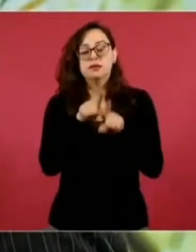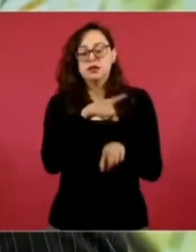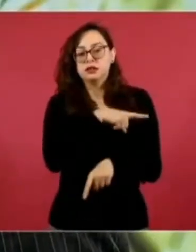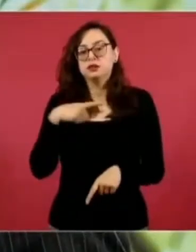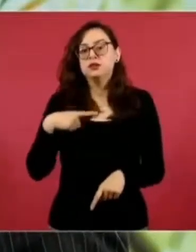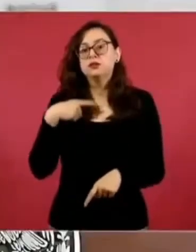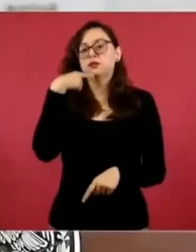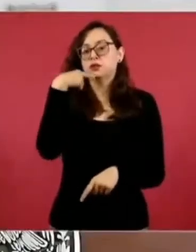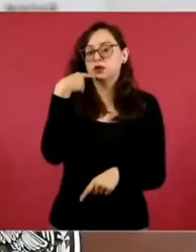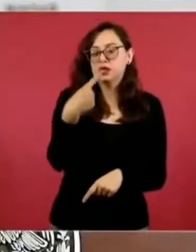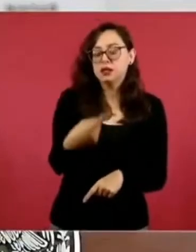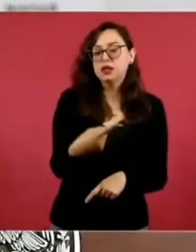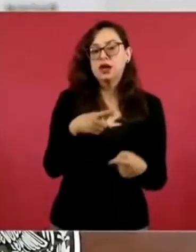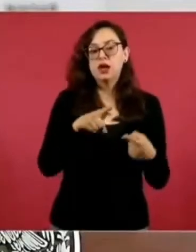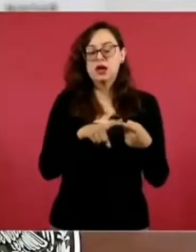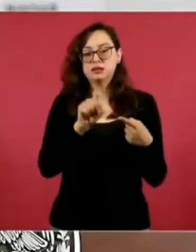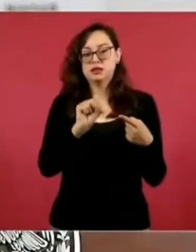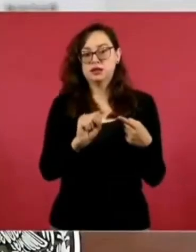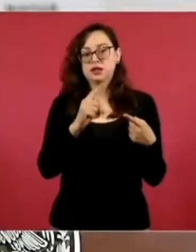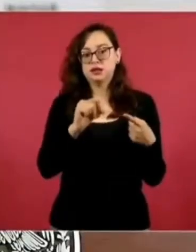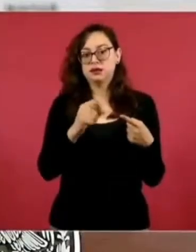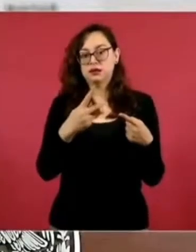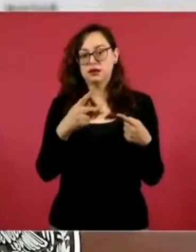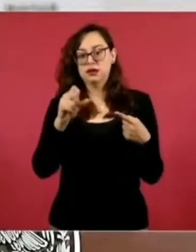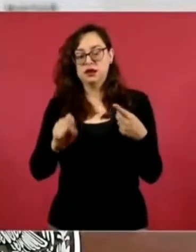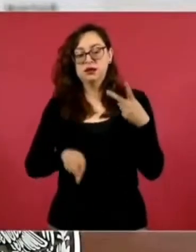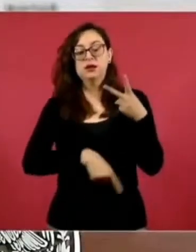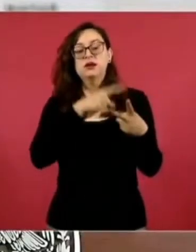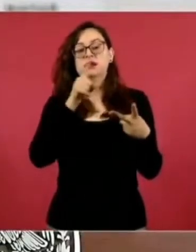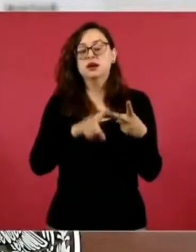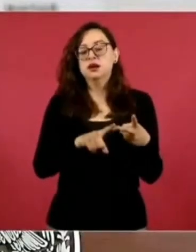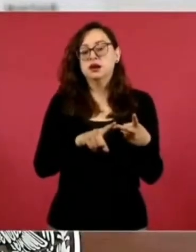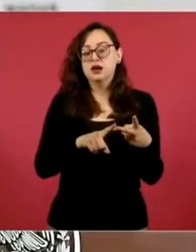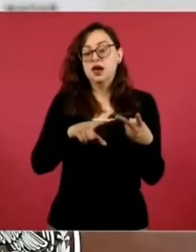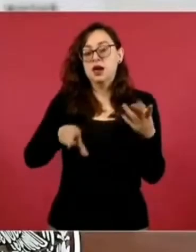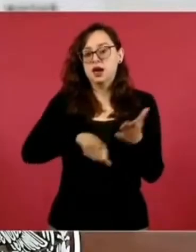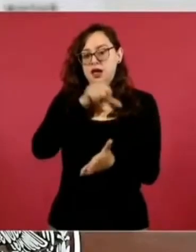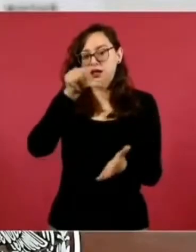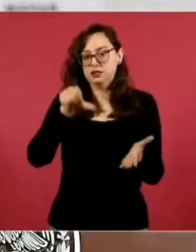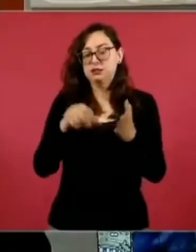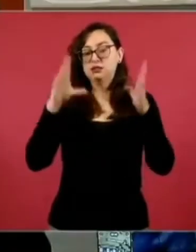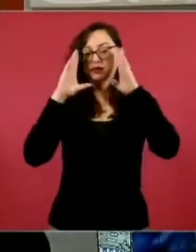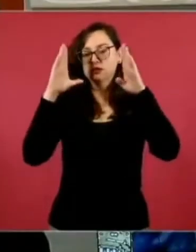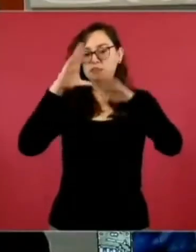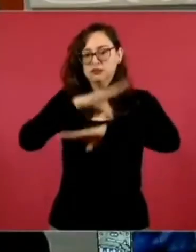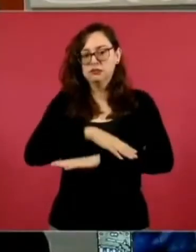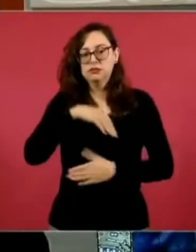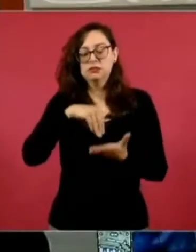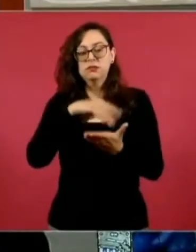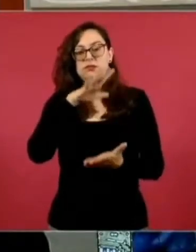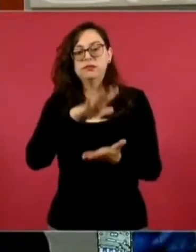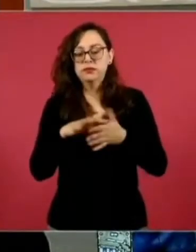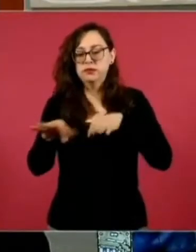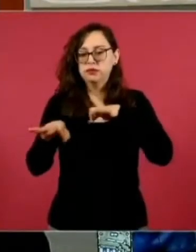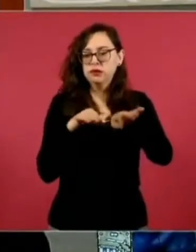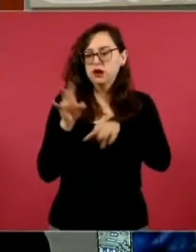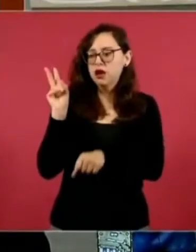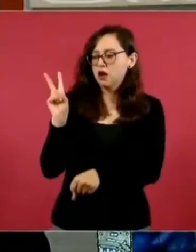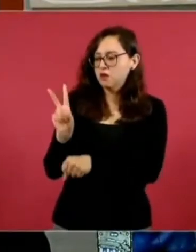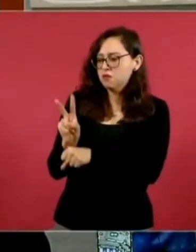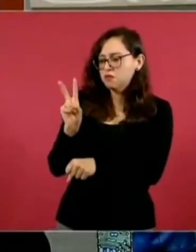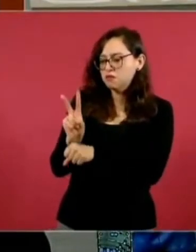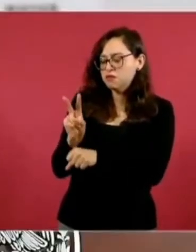personal tanto de la Secretaría de Trabajo como del Centro Federal de Conciliación y Registro Laboral acompañaron dicho proceso para garantizar